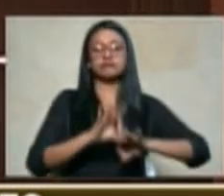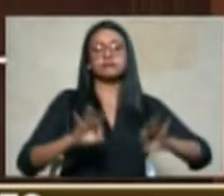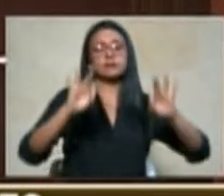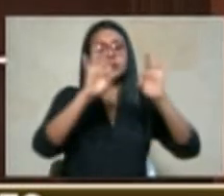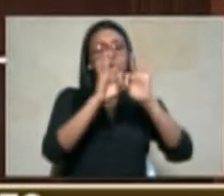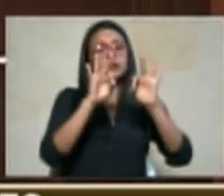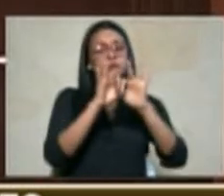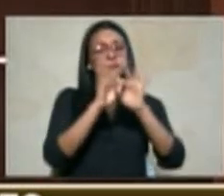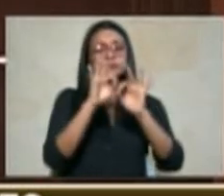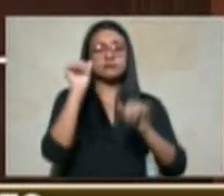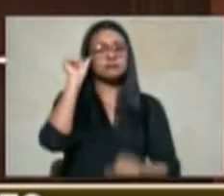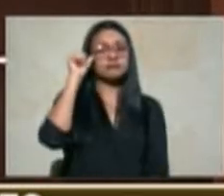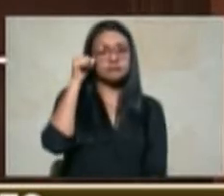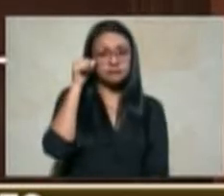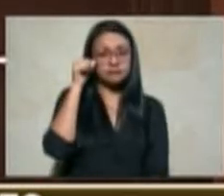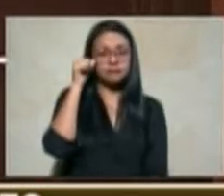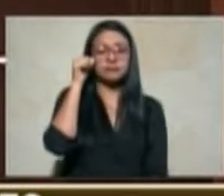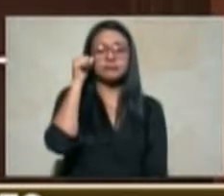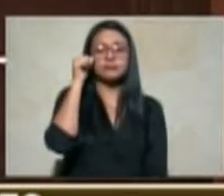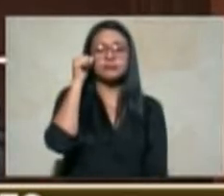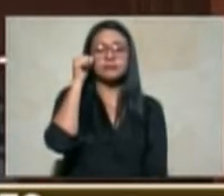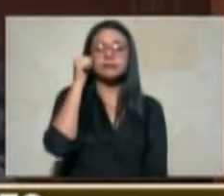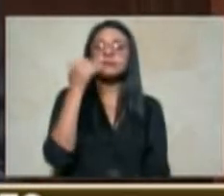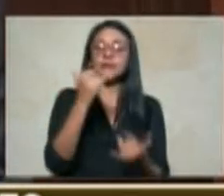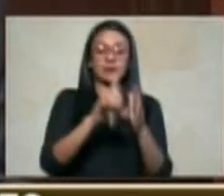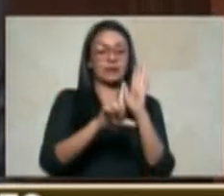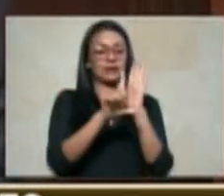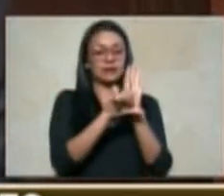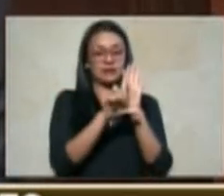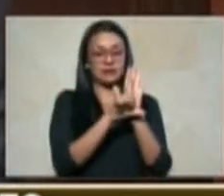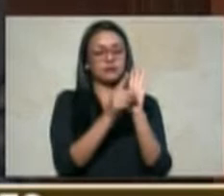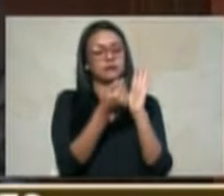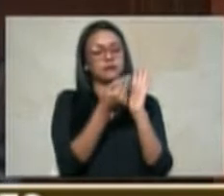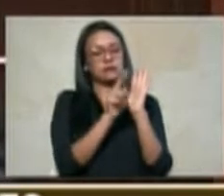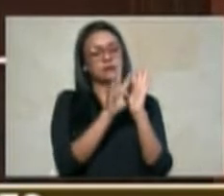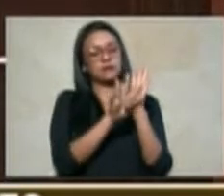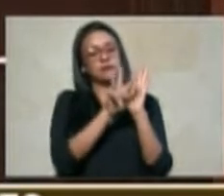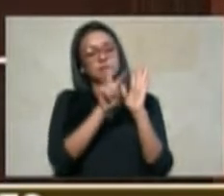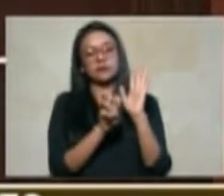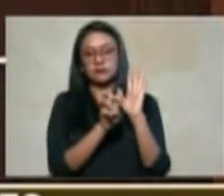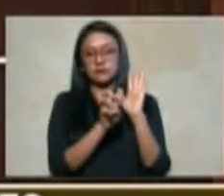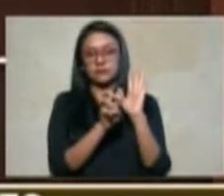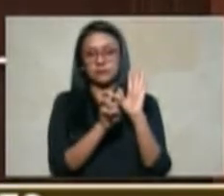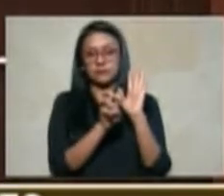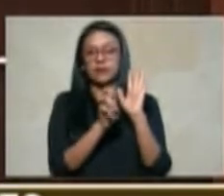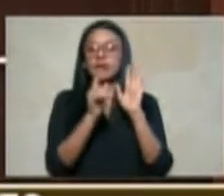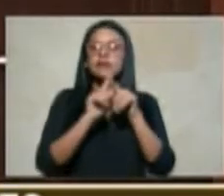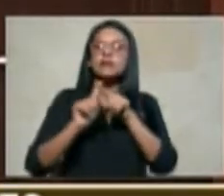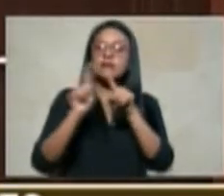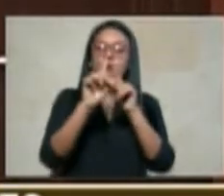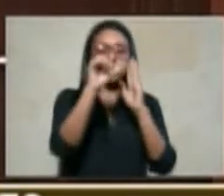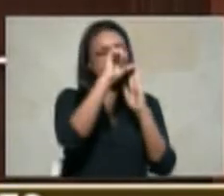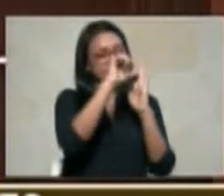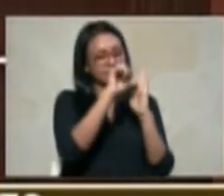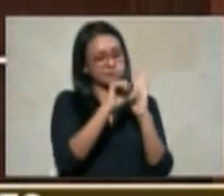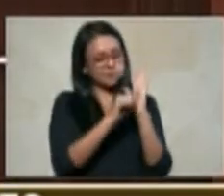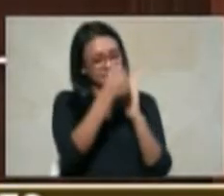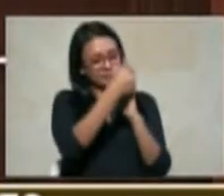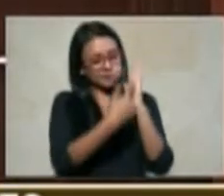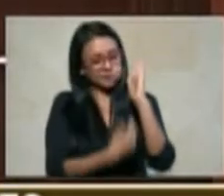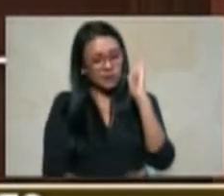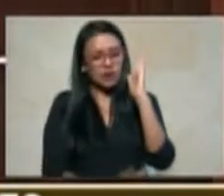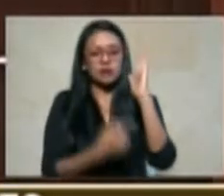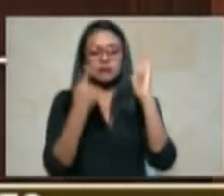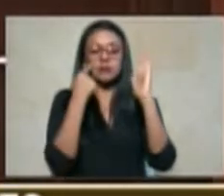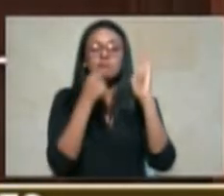que la ley 1448 en sus diferentes artículos ha sido objeto no de una ni